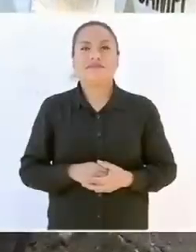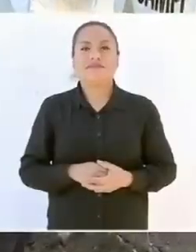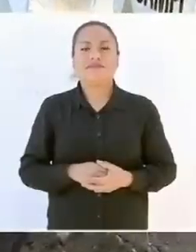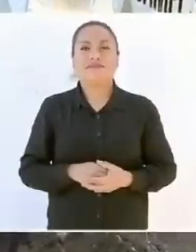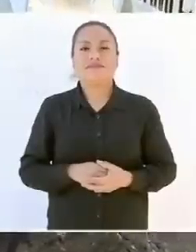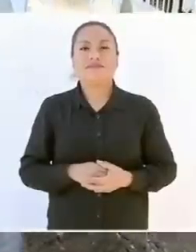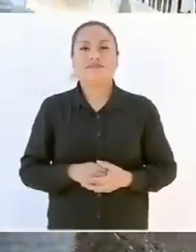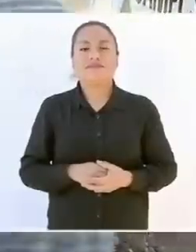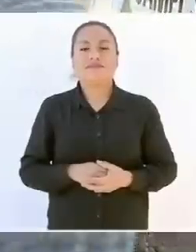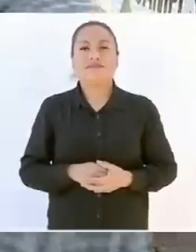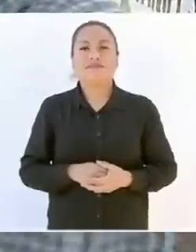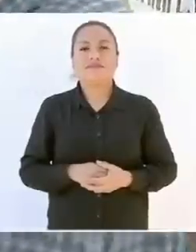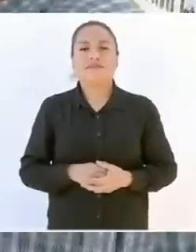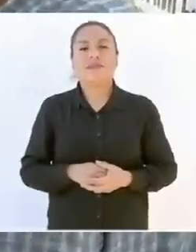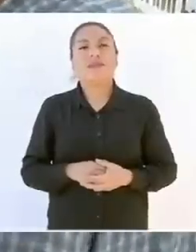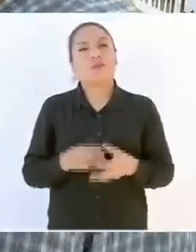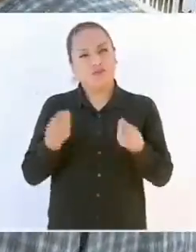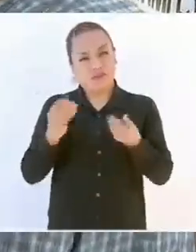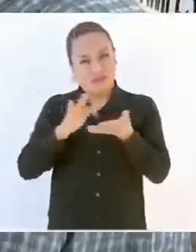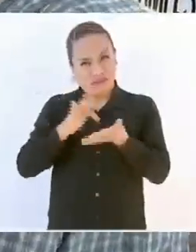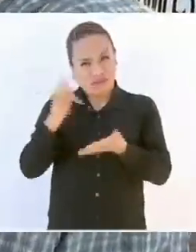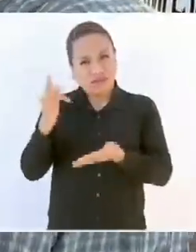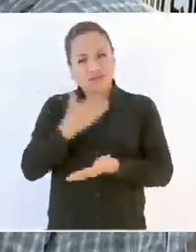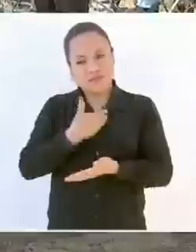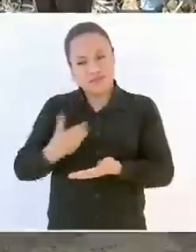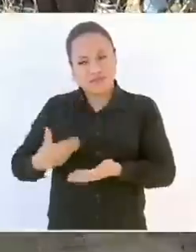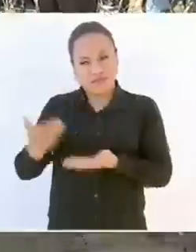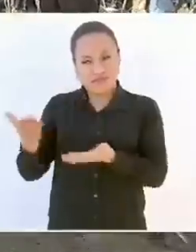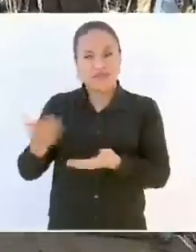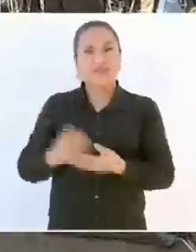Por favor, presidente Muchísimas gracias Por